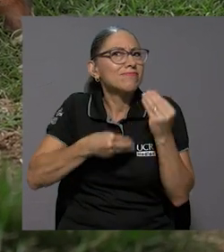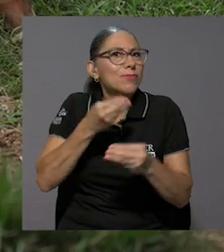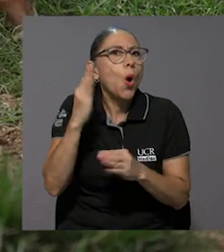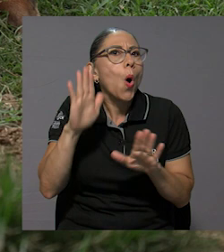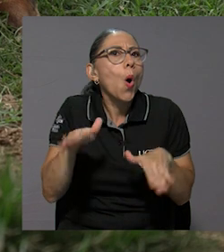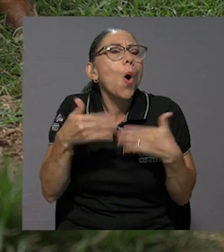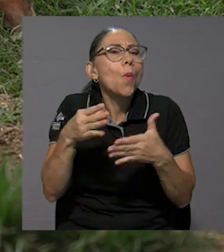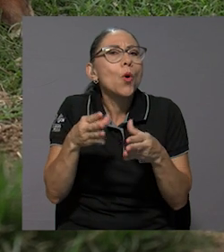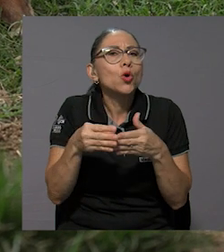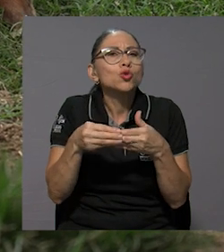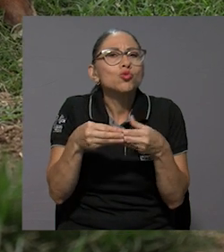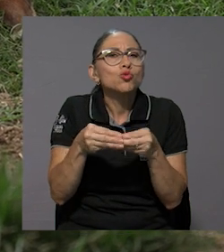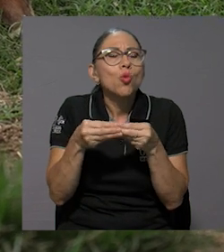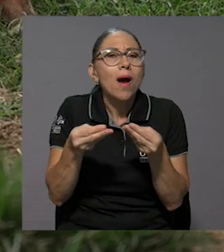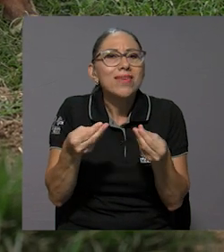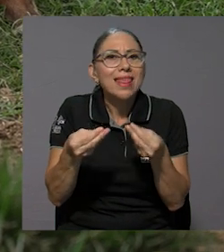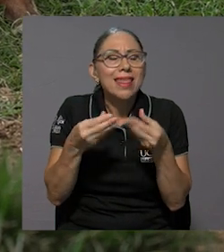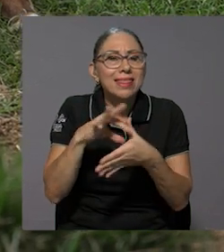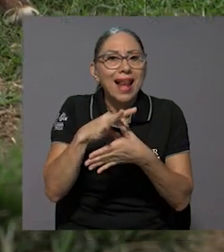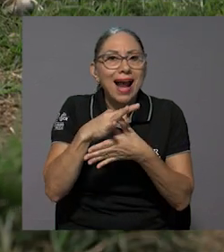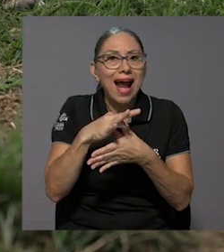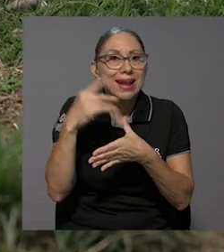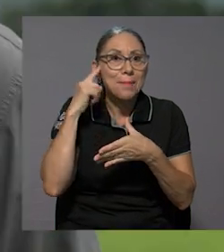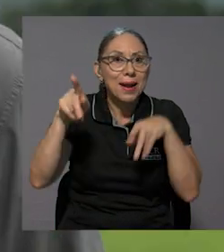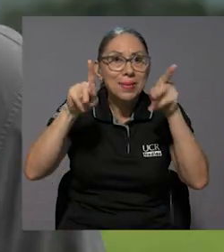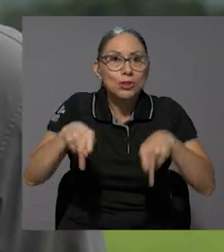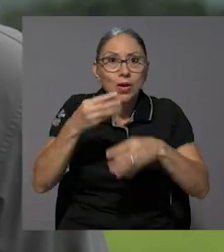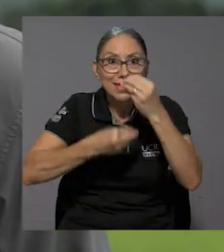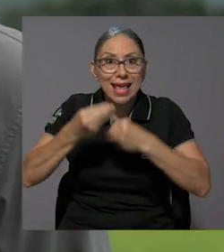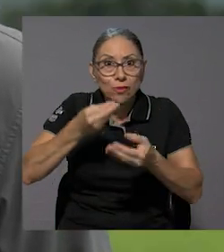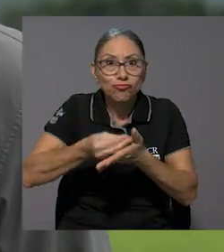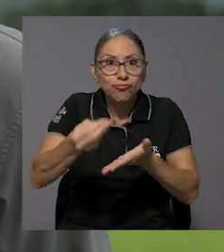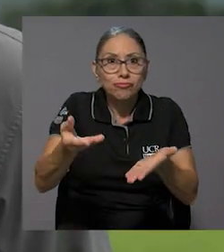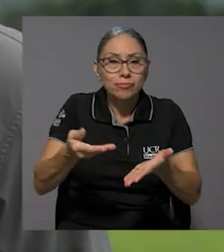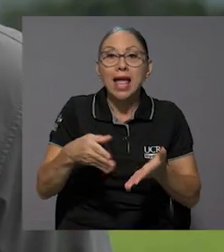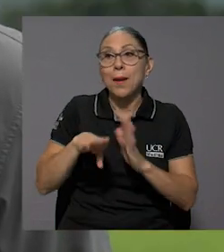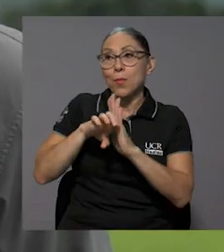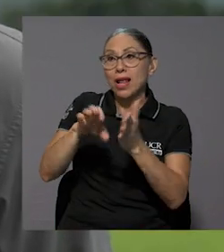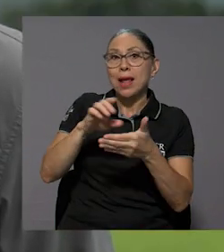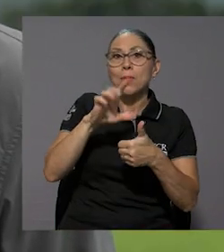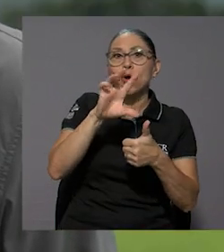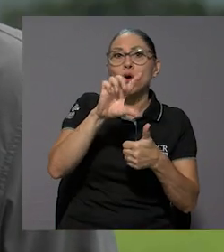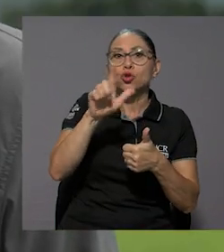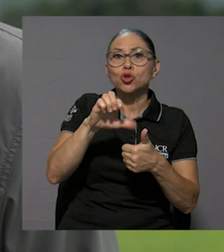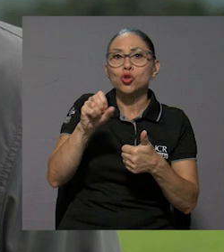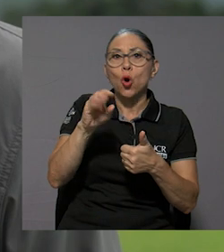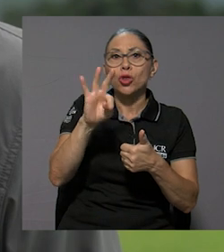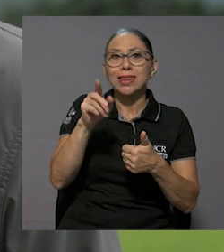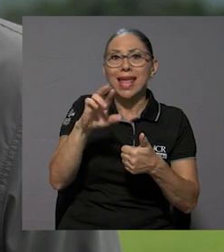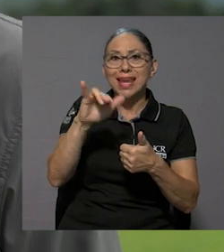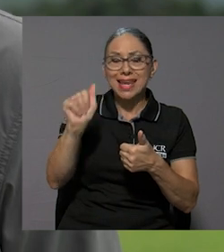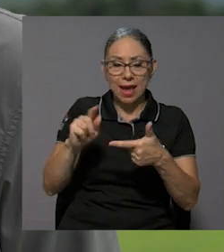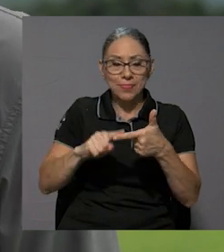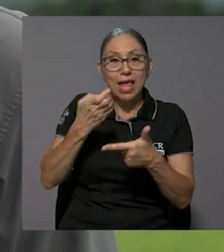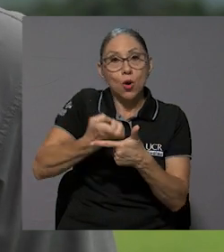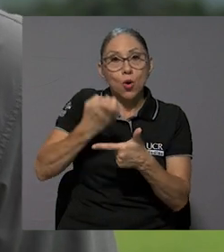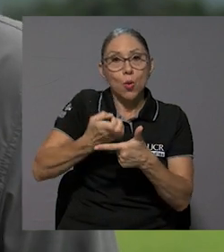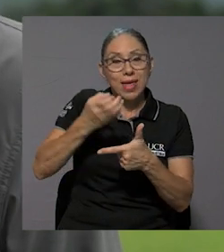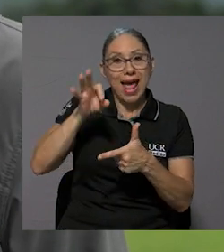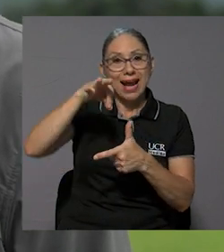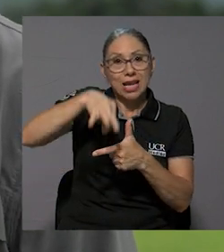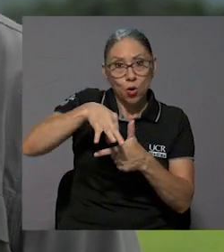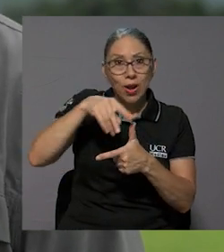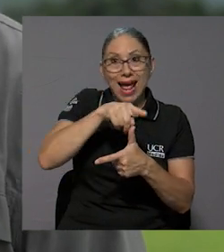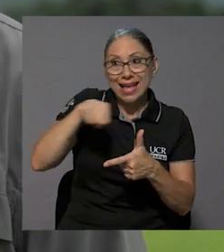carne que recibe el consumidor final, entre otros. De aquí es donde entran escuelas como zootecnia, economía agrícola, con mejores